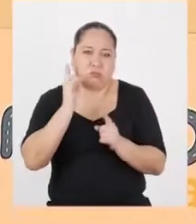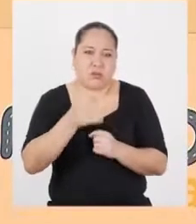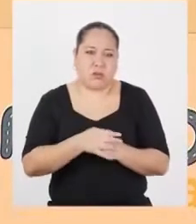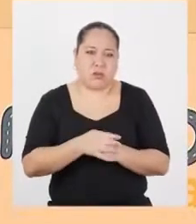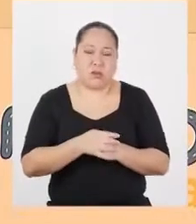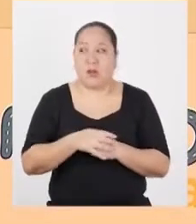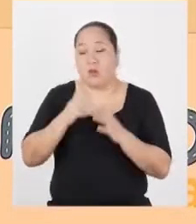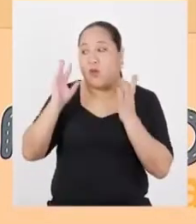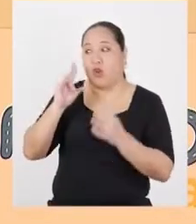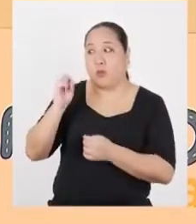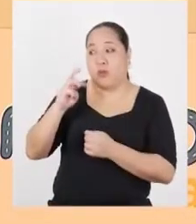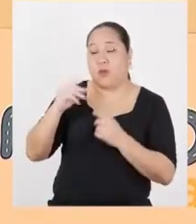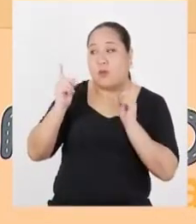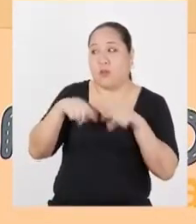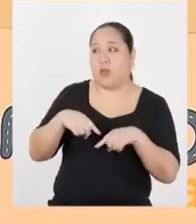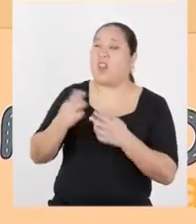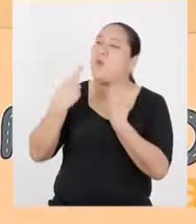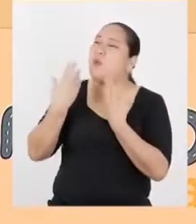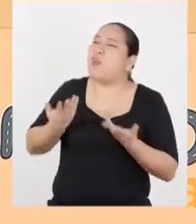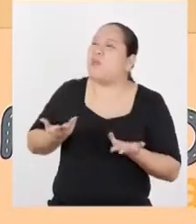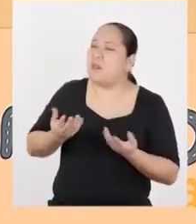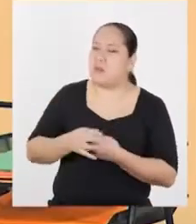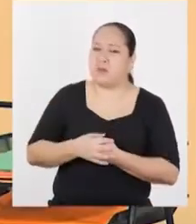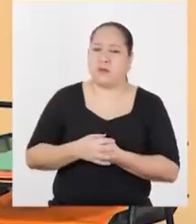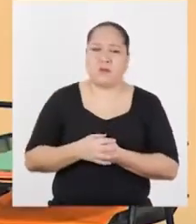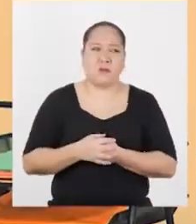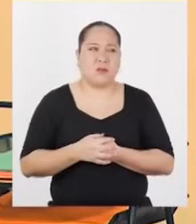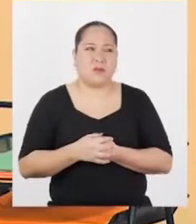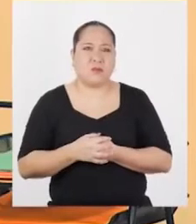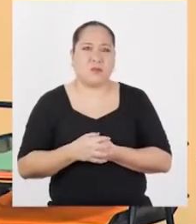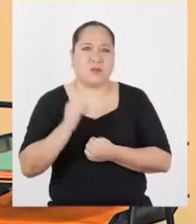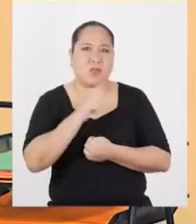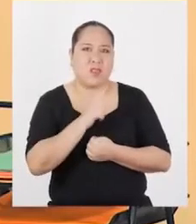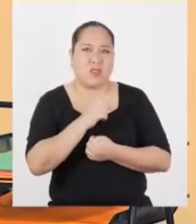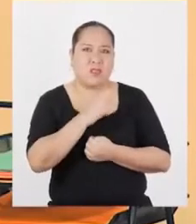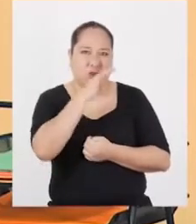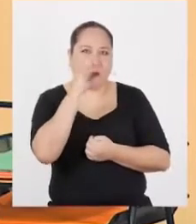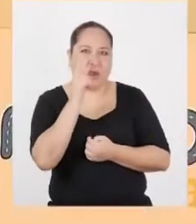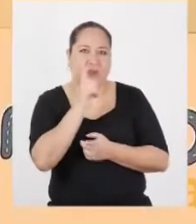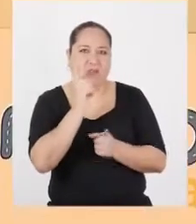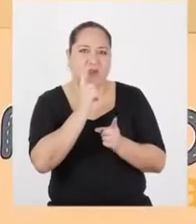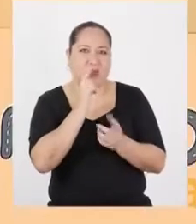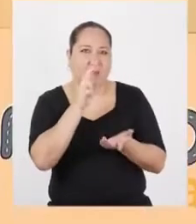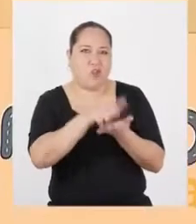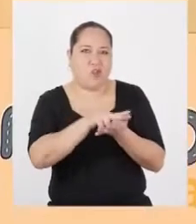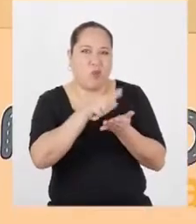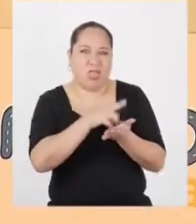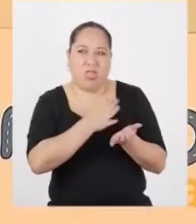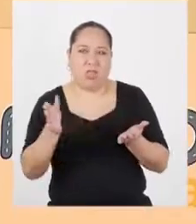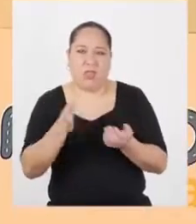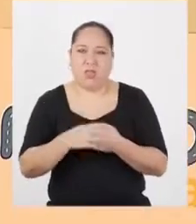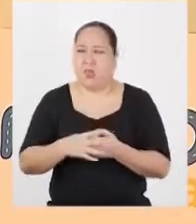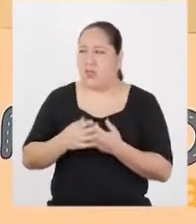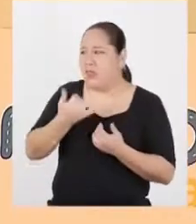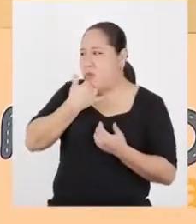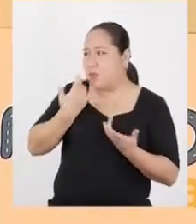ahora, Romina no está presente, por favor. Respóndeme la pregunta. Bueno, porque son ilegales. ¿Y qué puede pasar? A